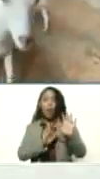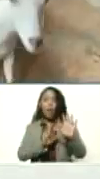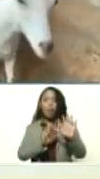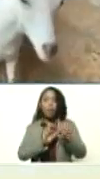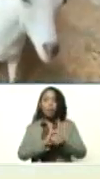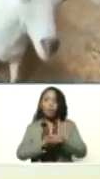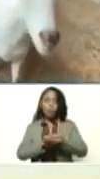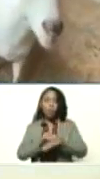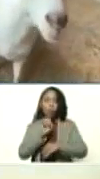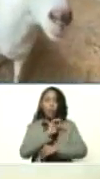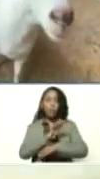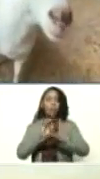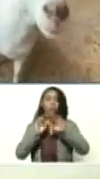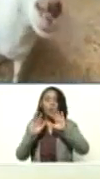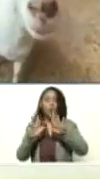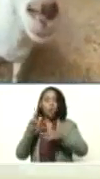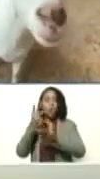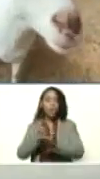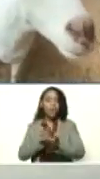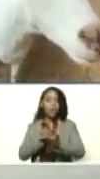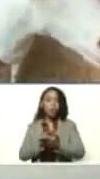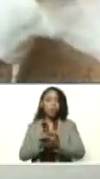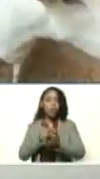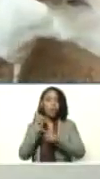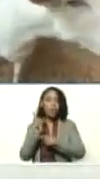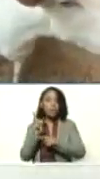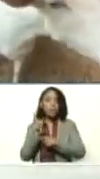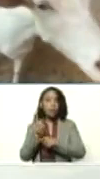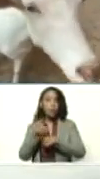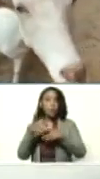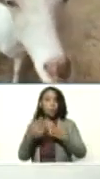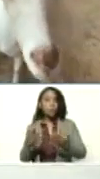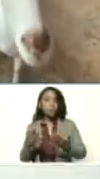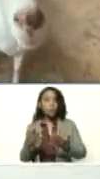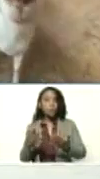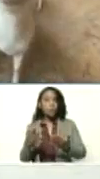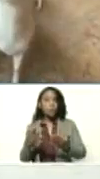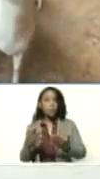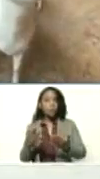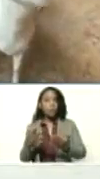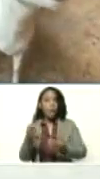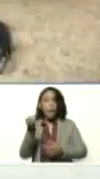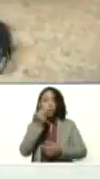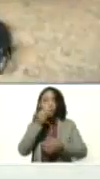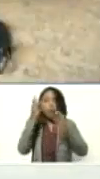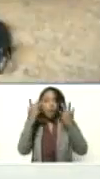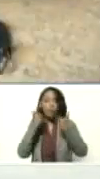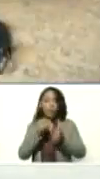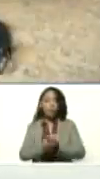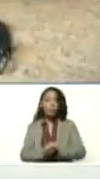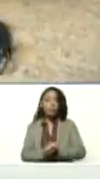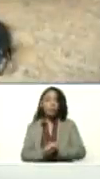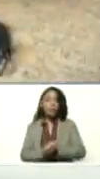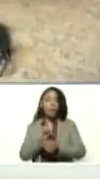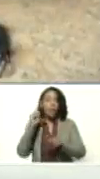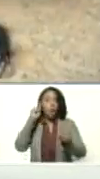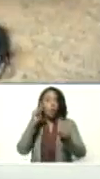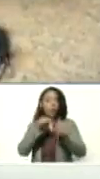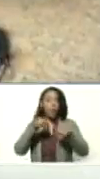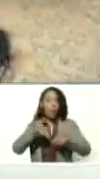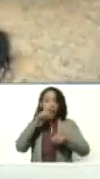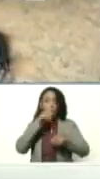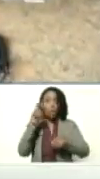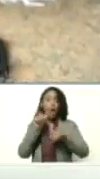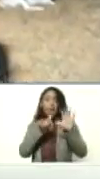per cápita en lo que es la proteína animal y la meta de este año tiene que ser